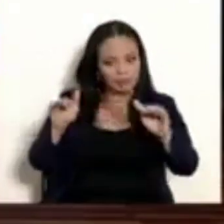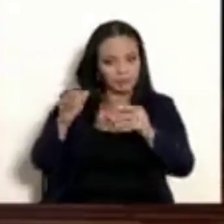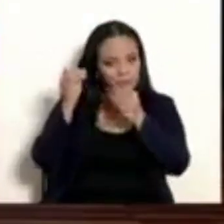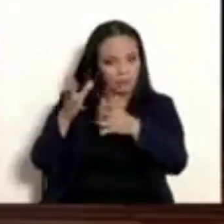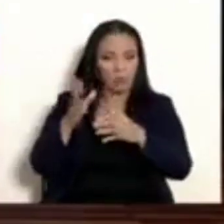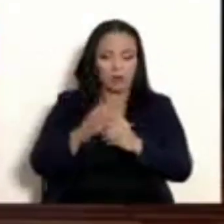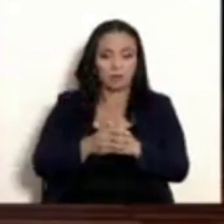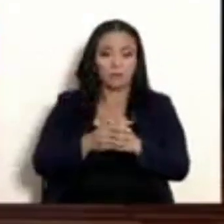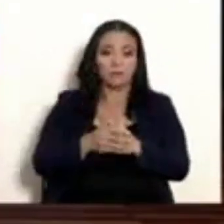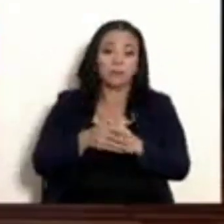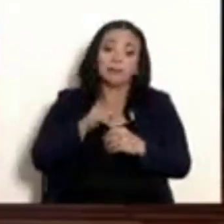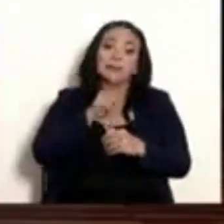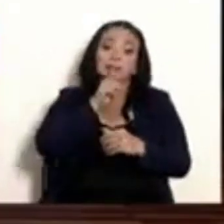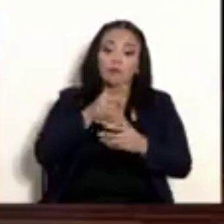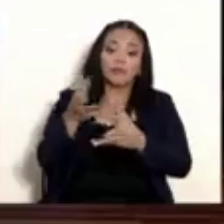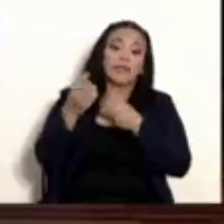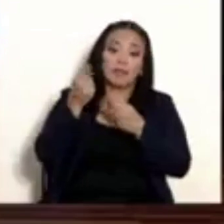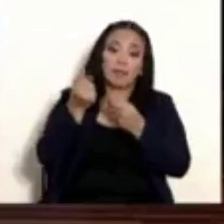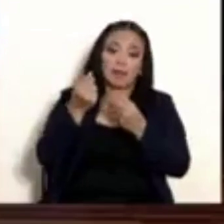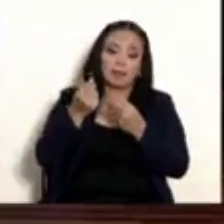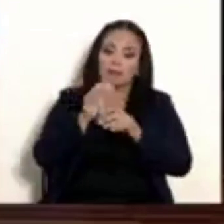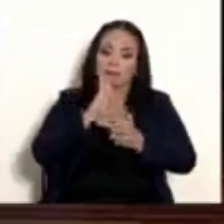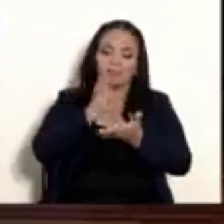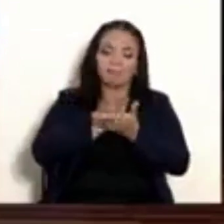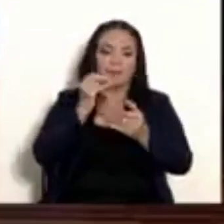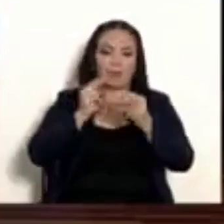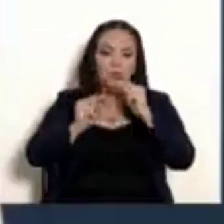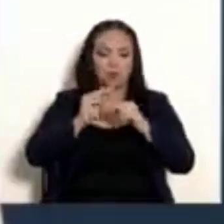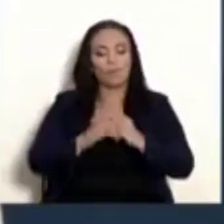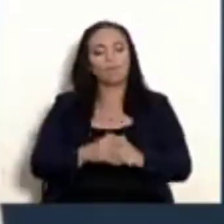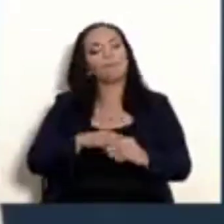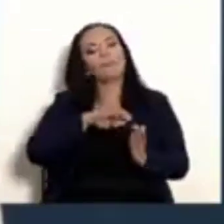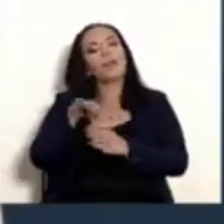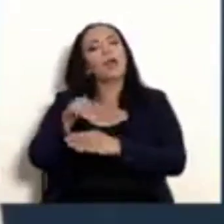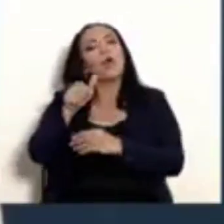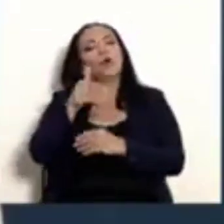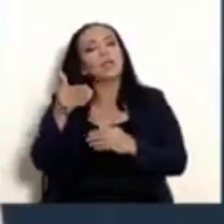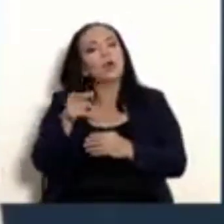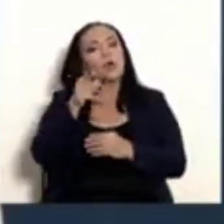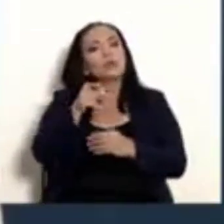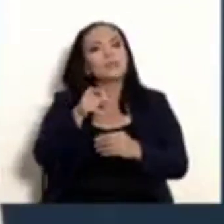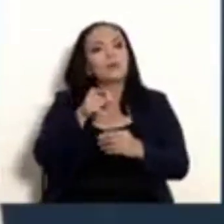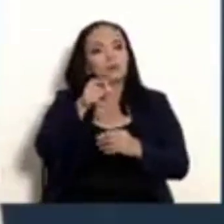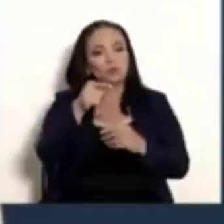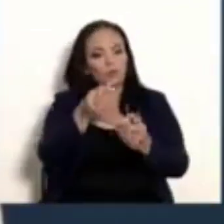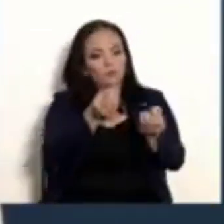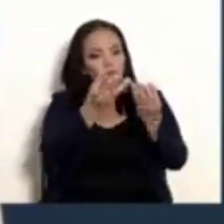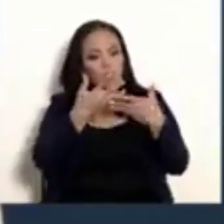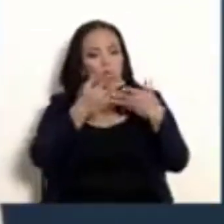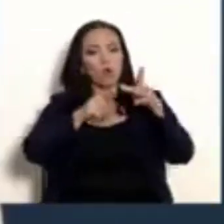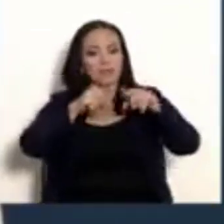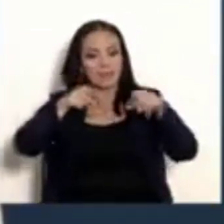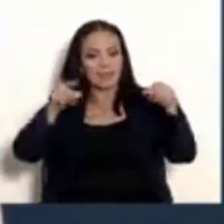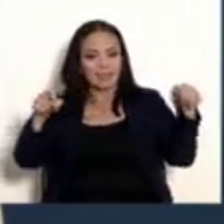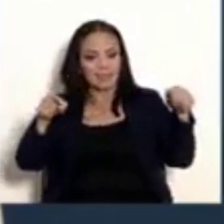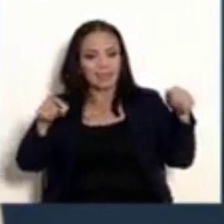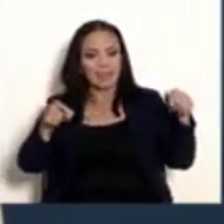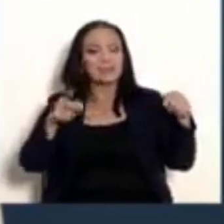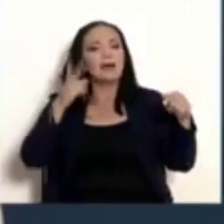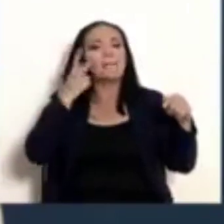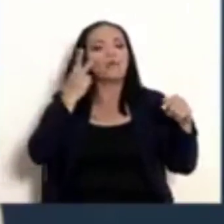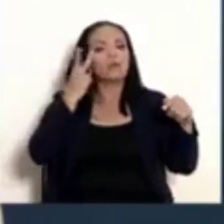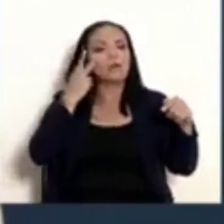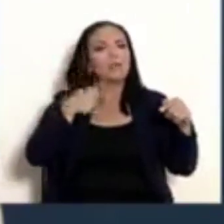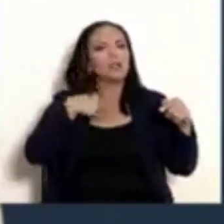el negocio. La otra cosa, señor ministro, en las estadísticas que usted da, vamos a ver si puedo yo